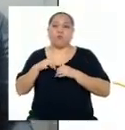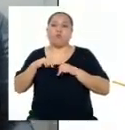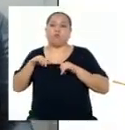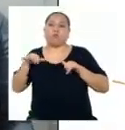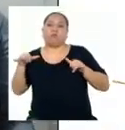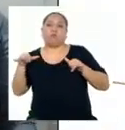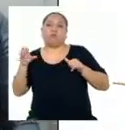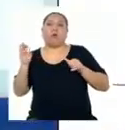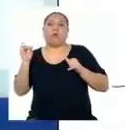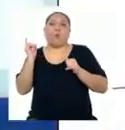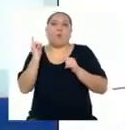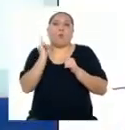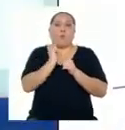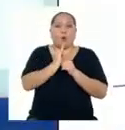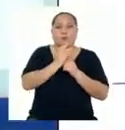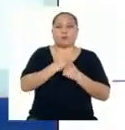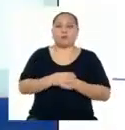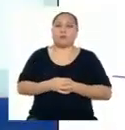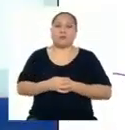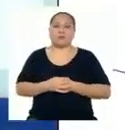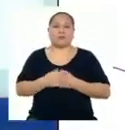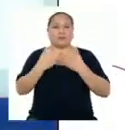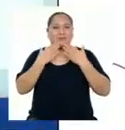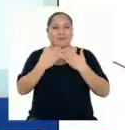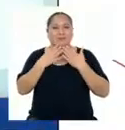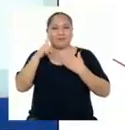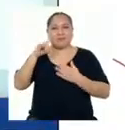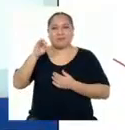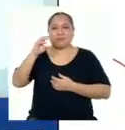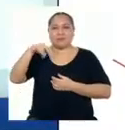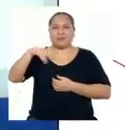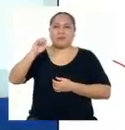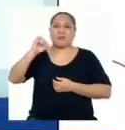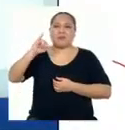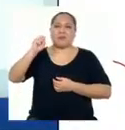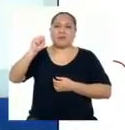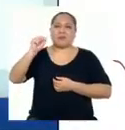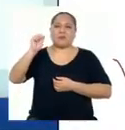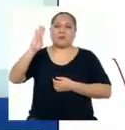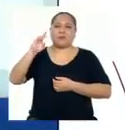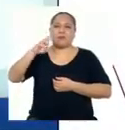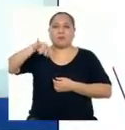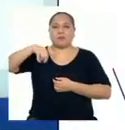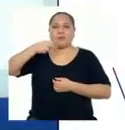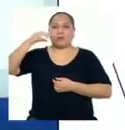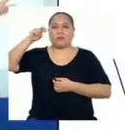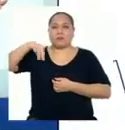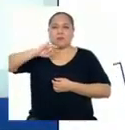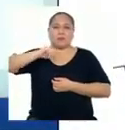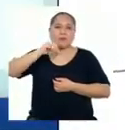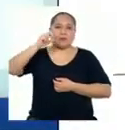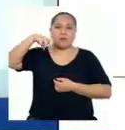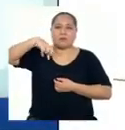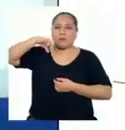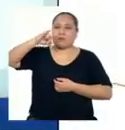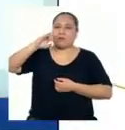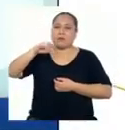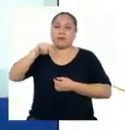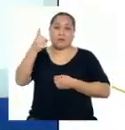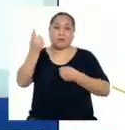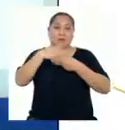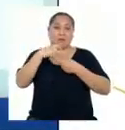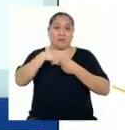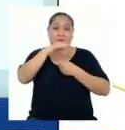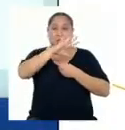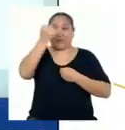bajando demasiado de peso. Gracias Luciana, Isabel, John y Jean-Pierre por su participación. Sus